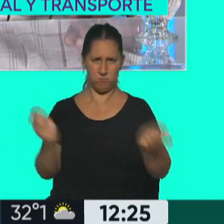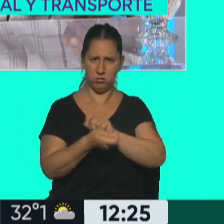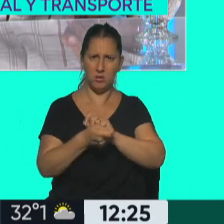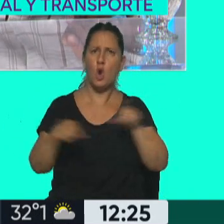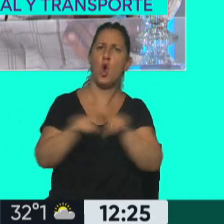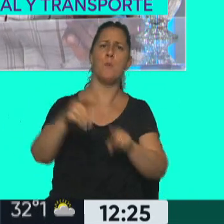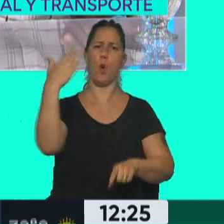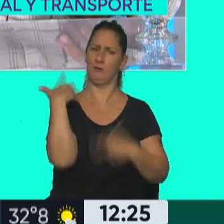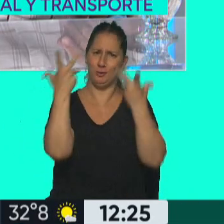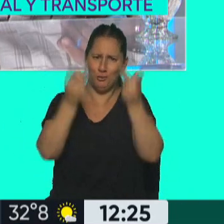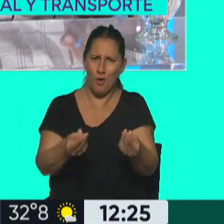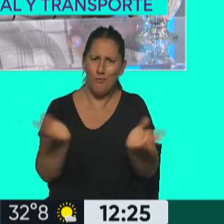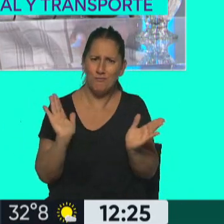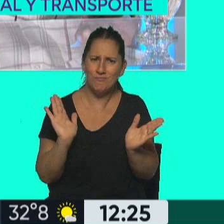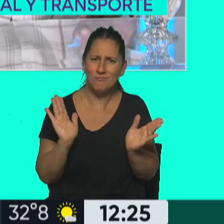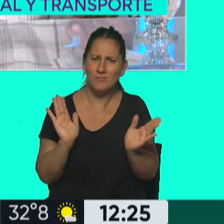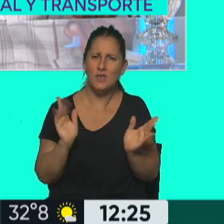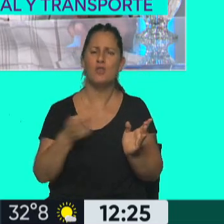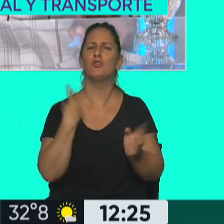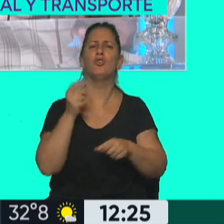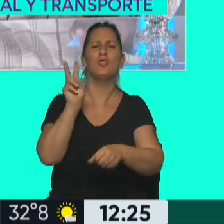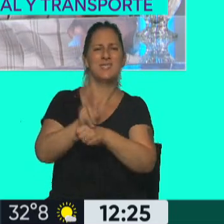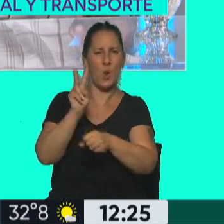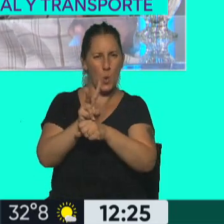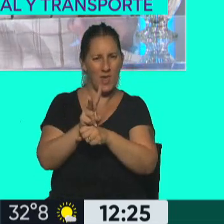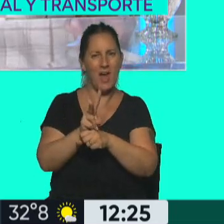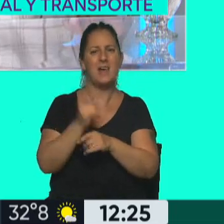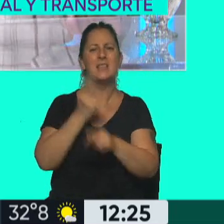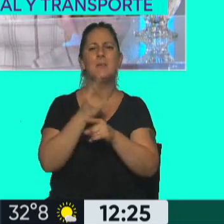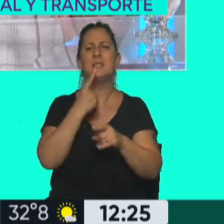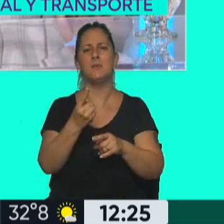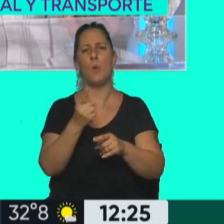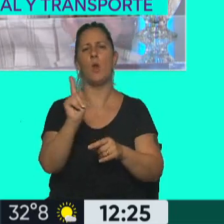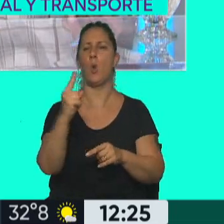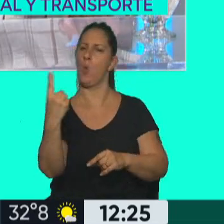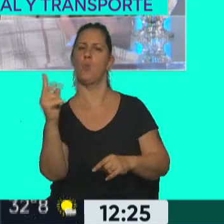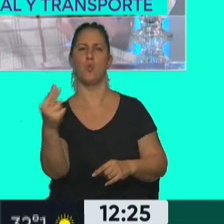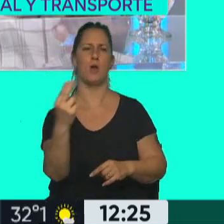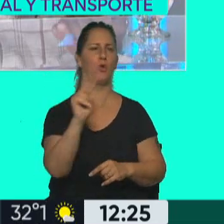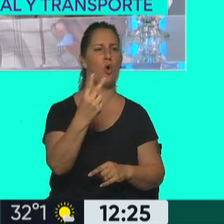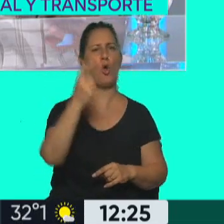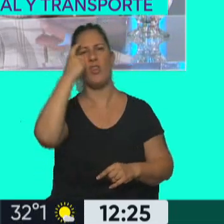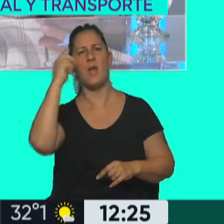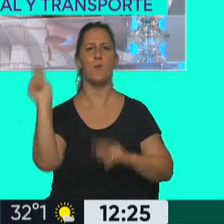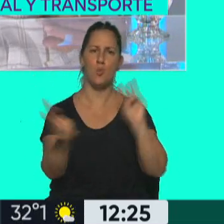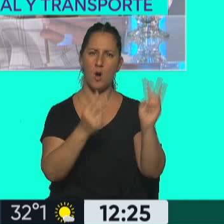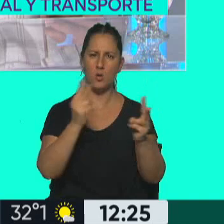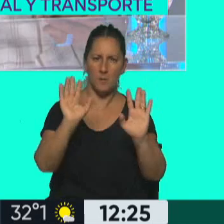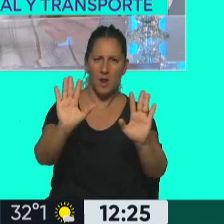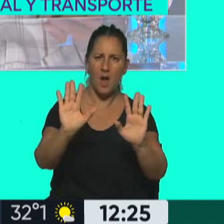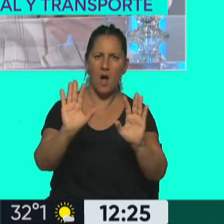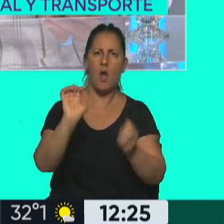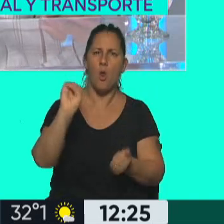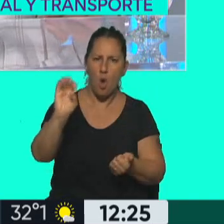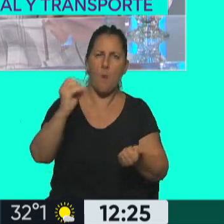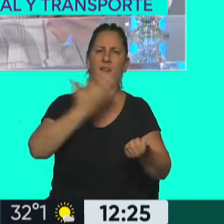antes, ¿no? Digo, a veces uno se... Cuando los que laburamos en seguridad vial, muchas veces desagramos y decimos, no, bueno, un muerto, dos muertos, cinco, diez. Pará, no, se llaman Federico,